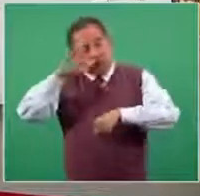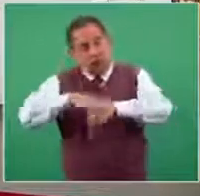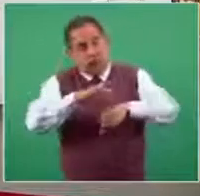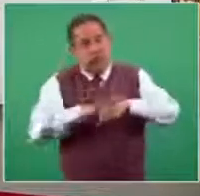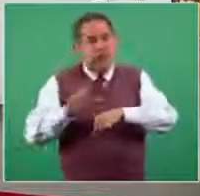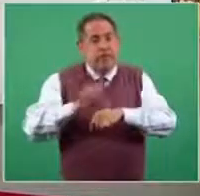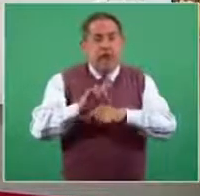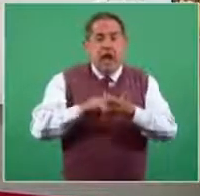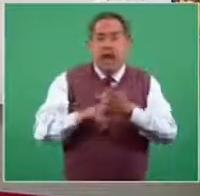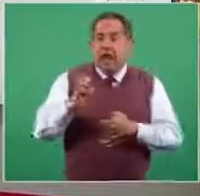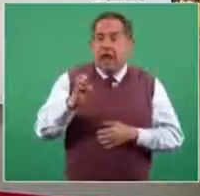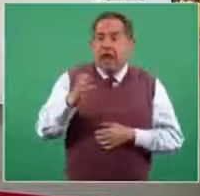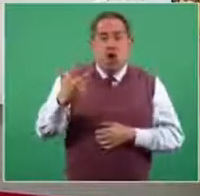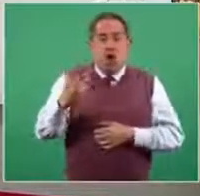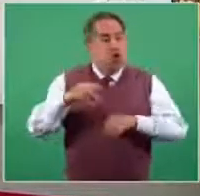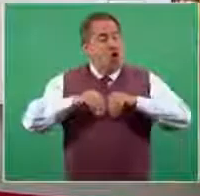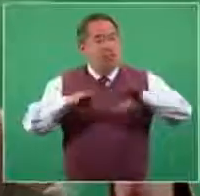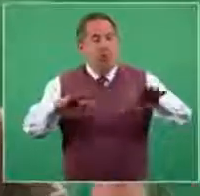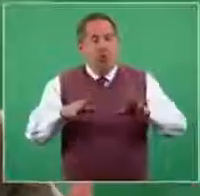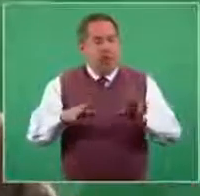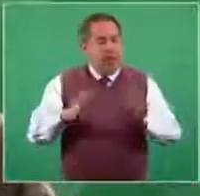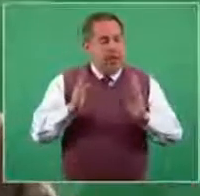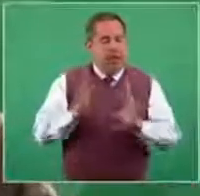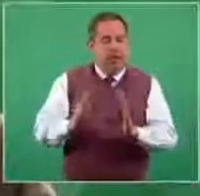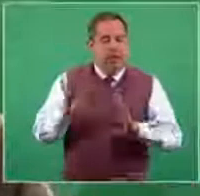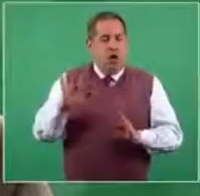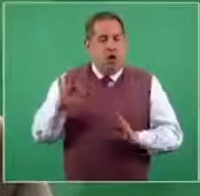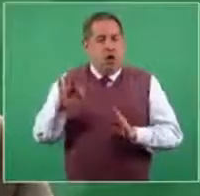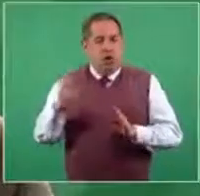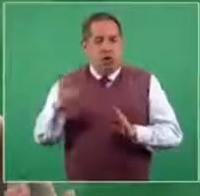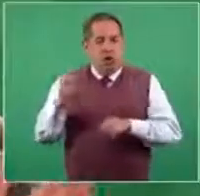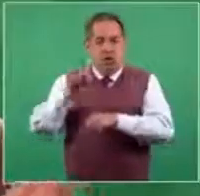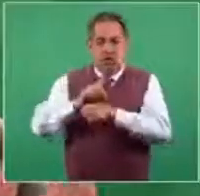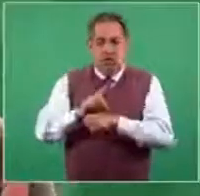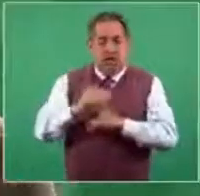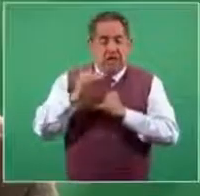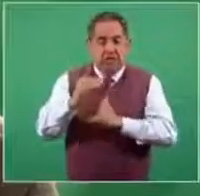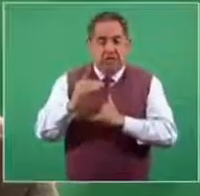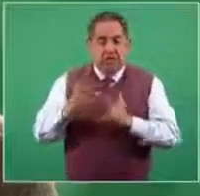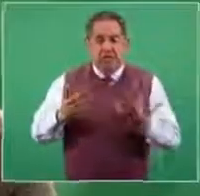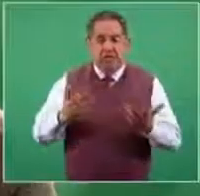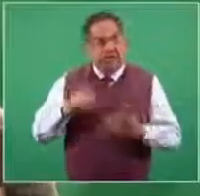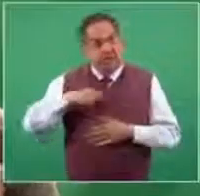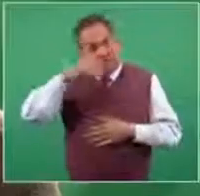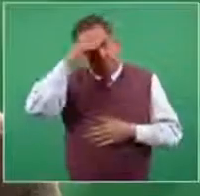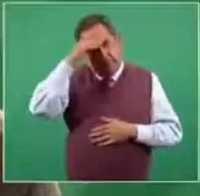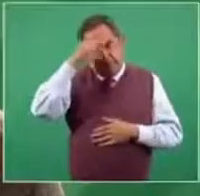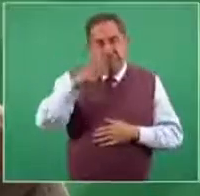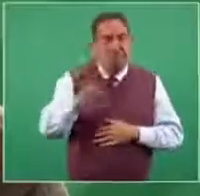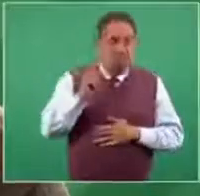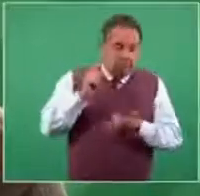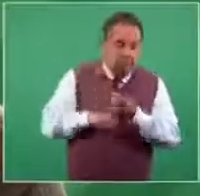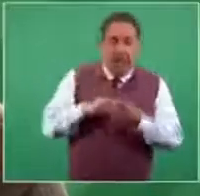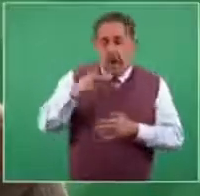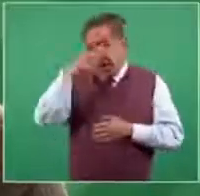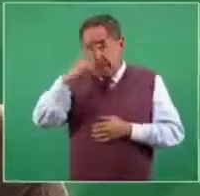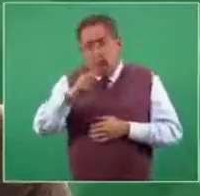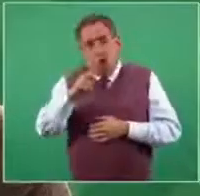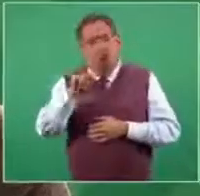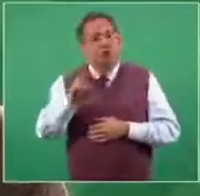del 8 de enero este intervalo hasta de 42 días. Entonces, consideró que dado que México